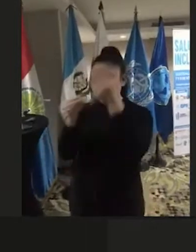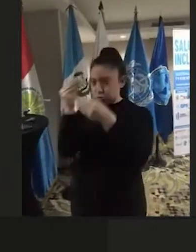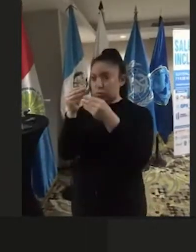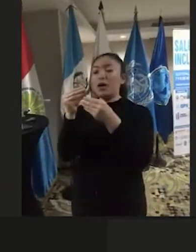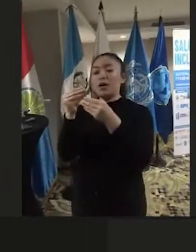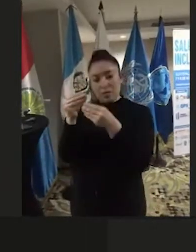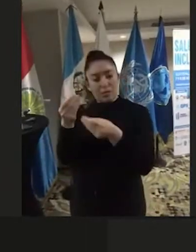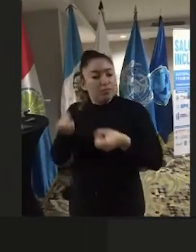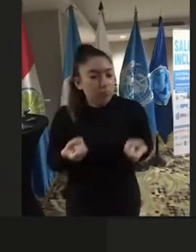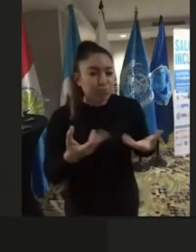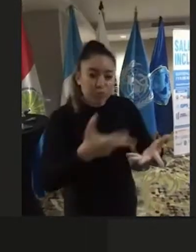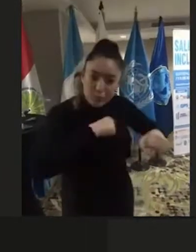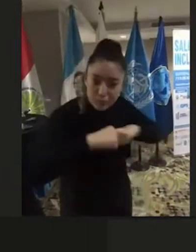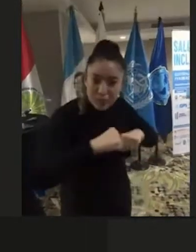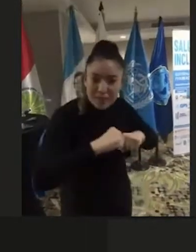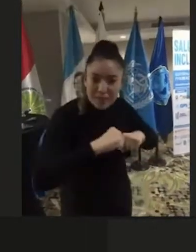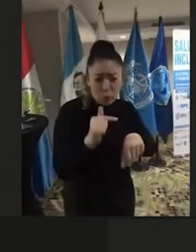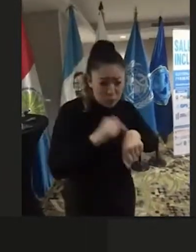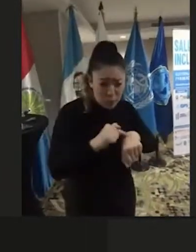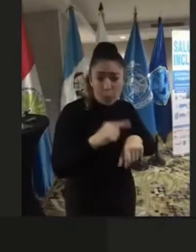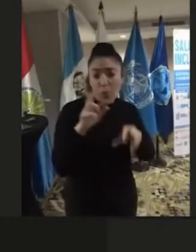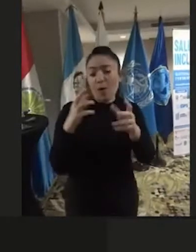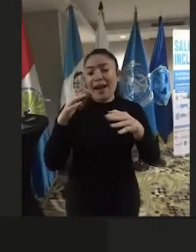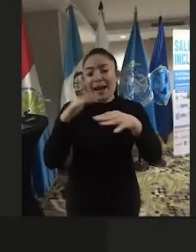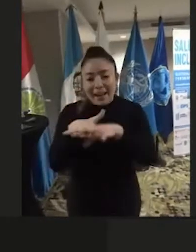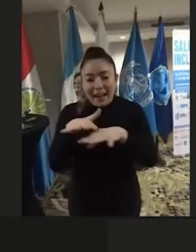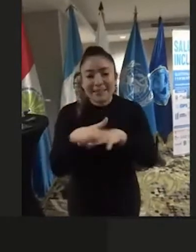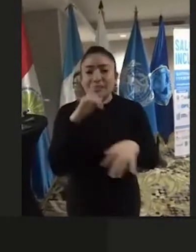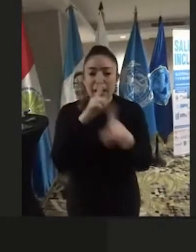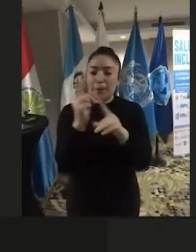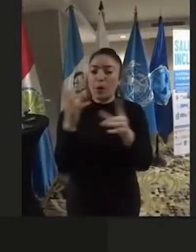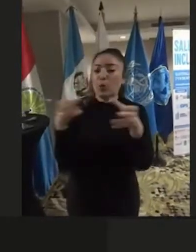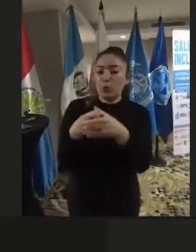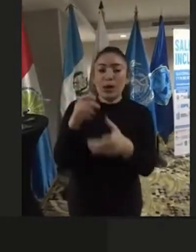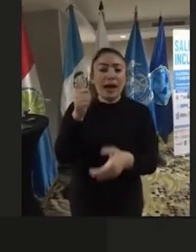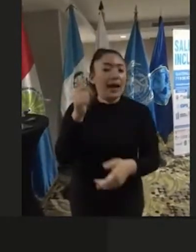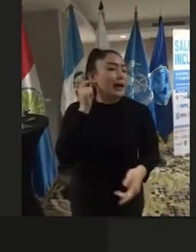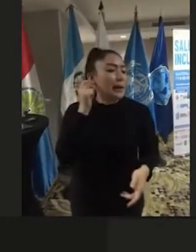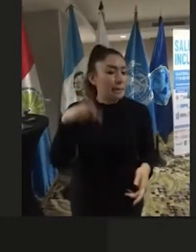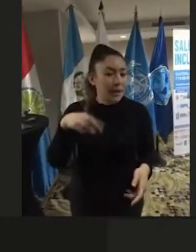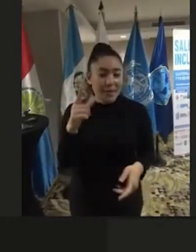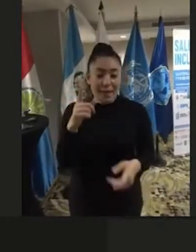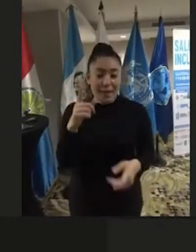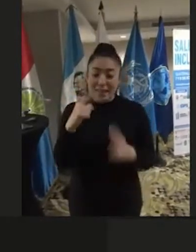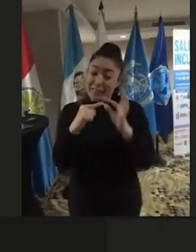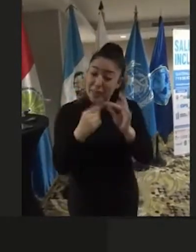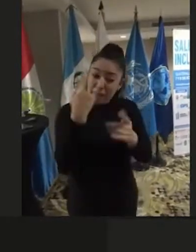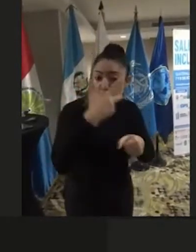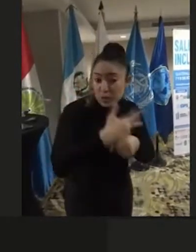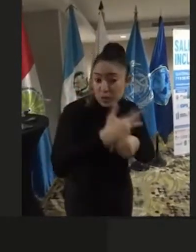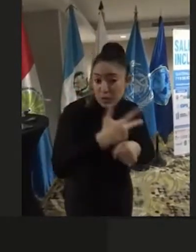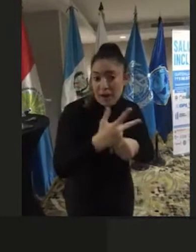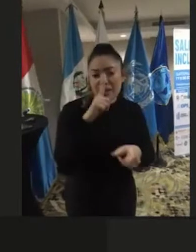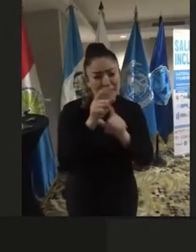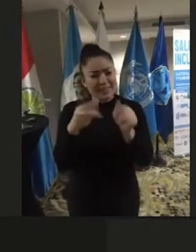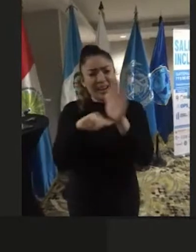que en corto tiempo RIADIS conjuntamente con AGPD, en especial para Guatemala, lo que se hace a nivel de otros